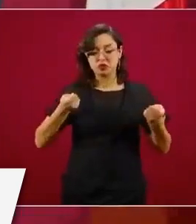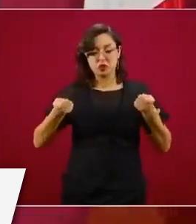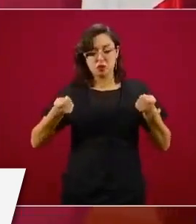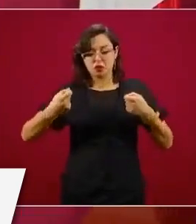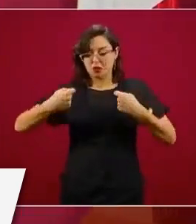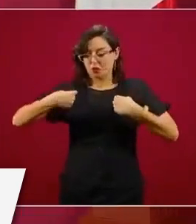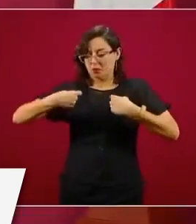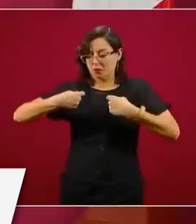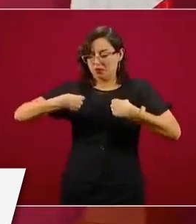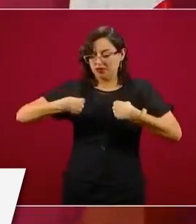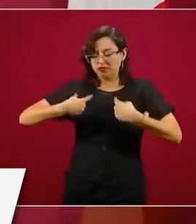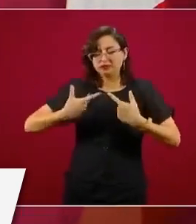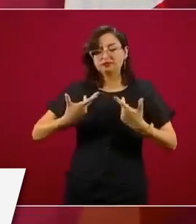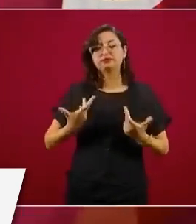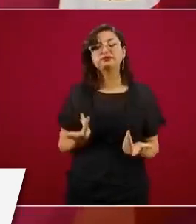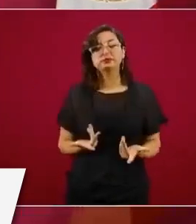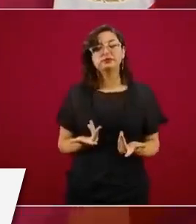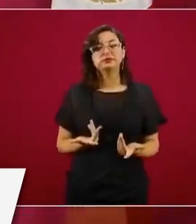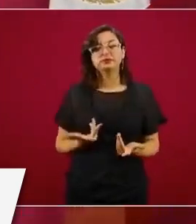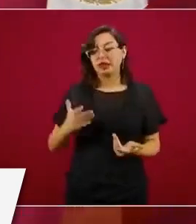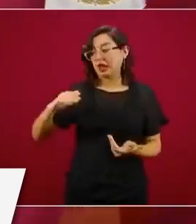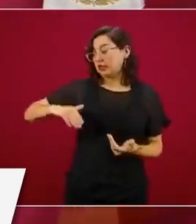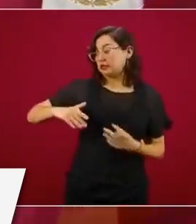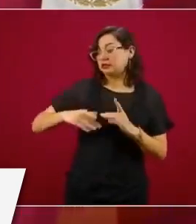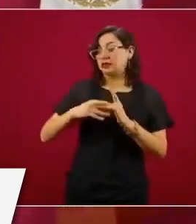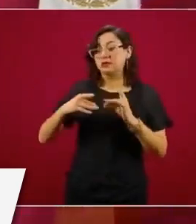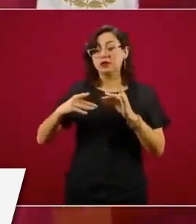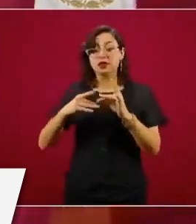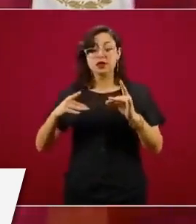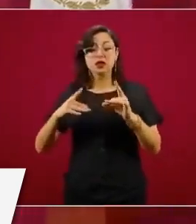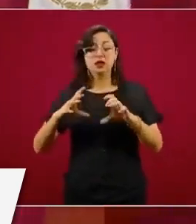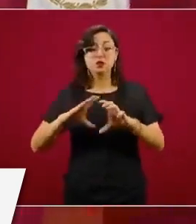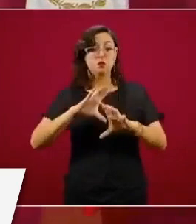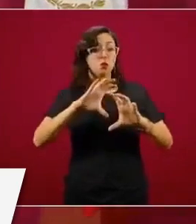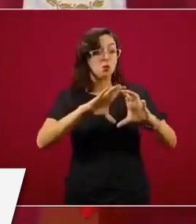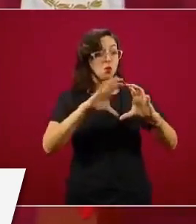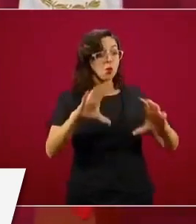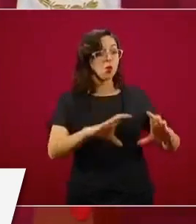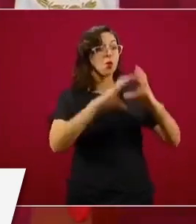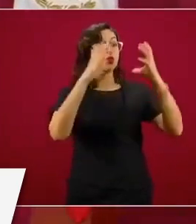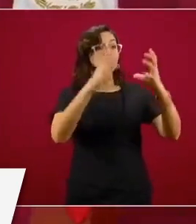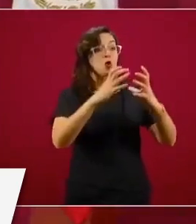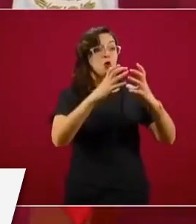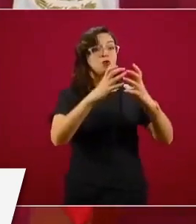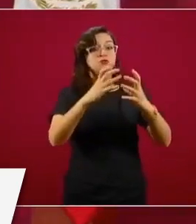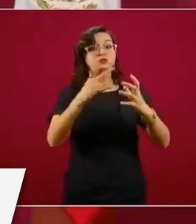menos analfabetismo político. Bueno, esa es una prueba,